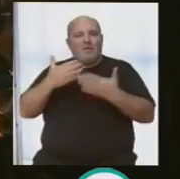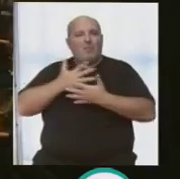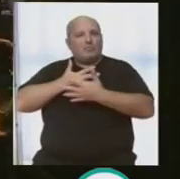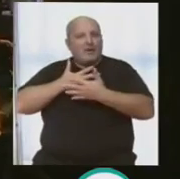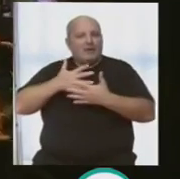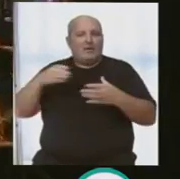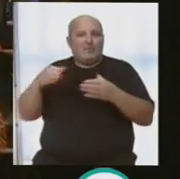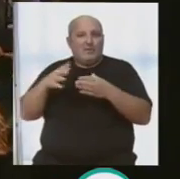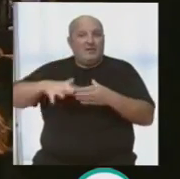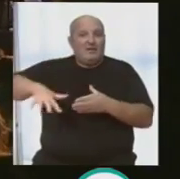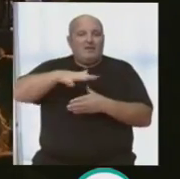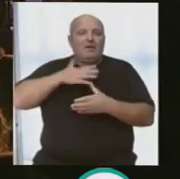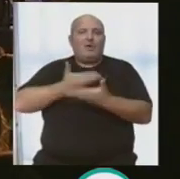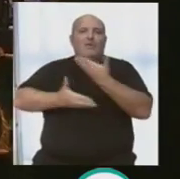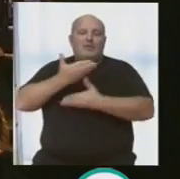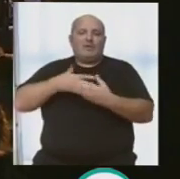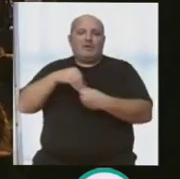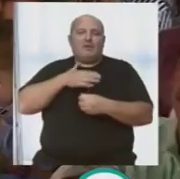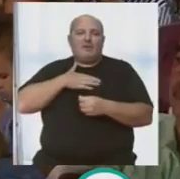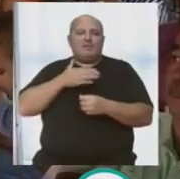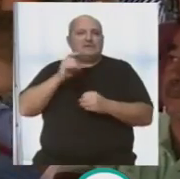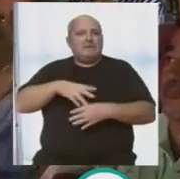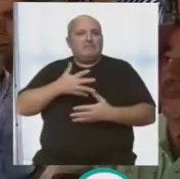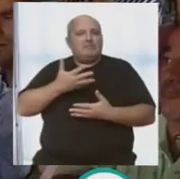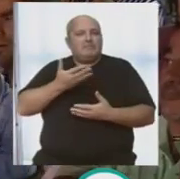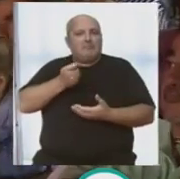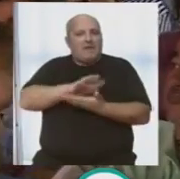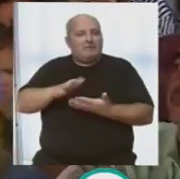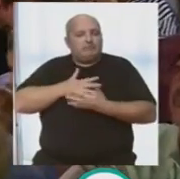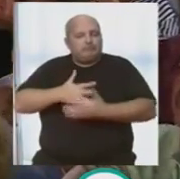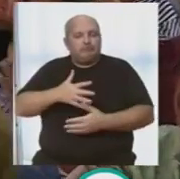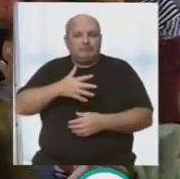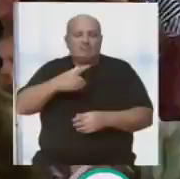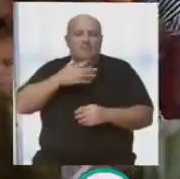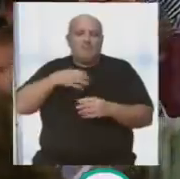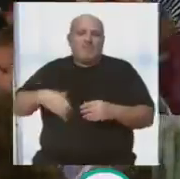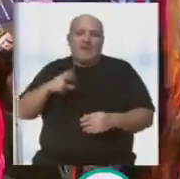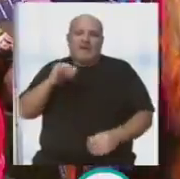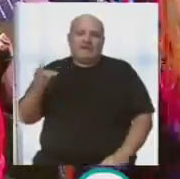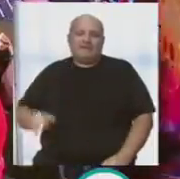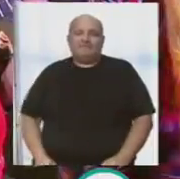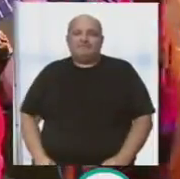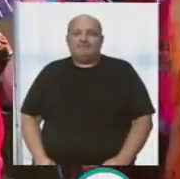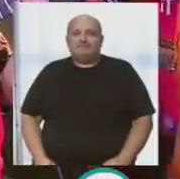voluntarios y agrupaciones por su colaboración altruista con la causa de la asociación Mi Princesa Red.